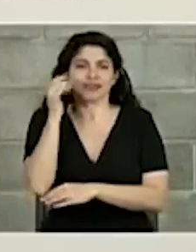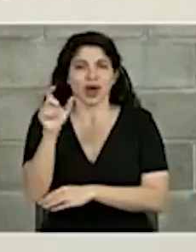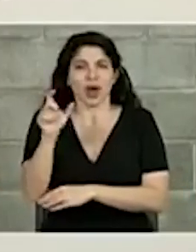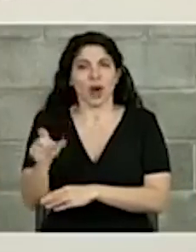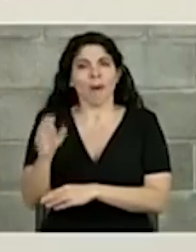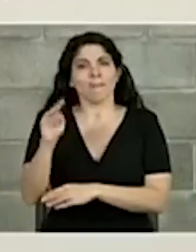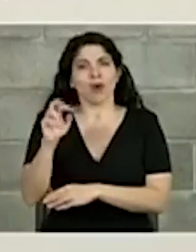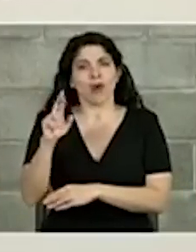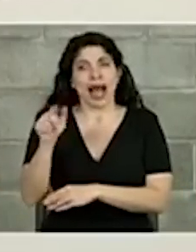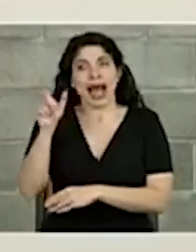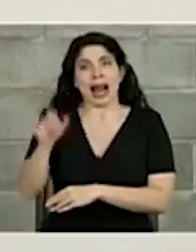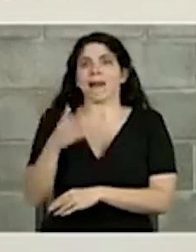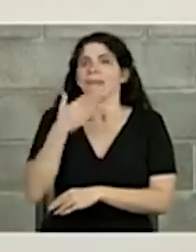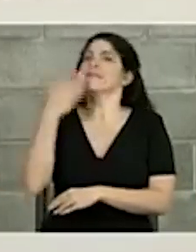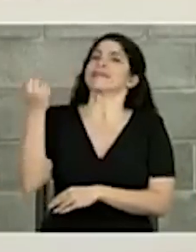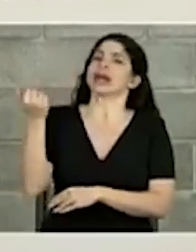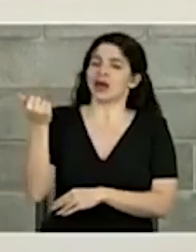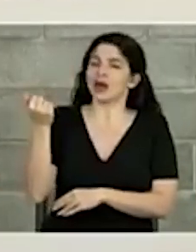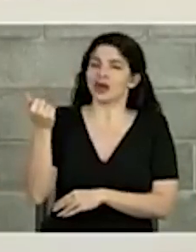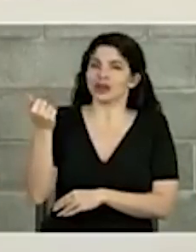Y sería mejor él quien podría